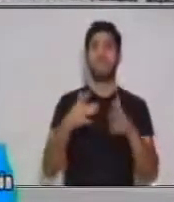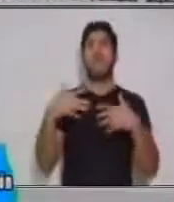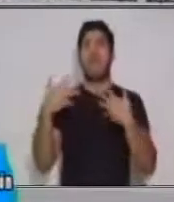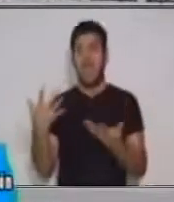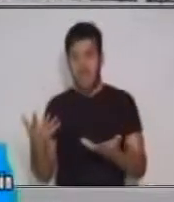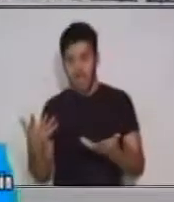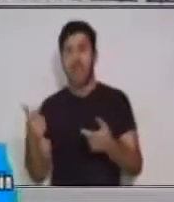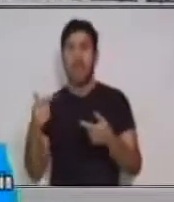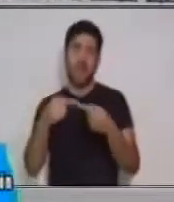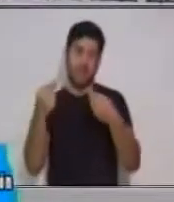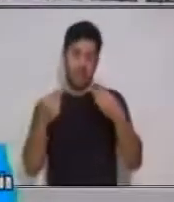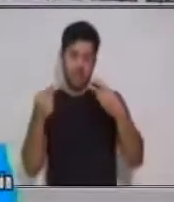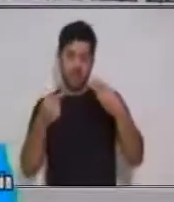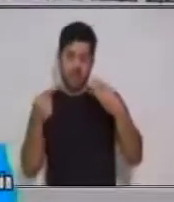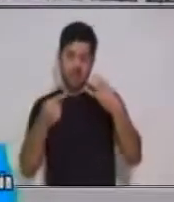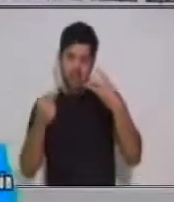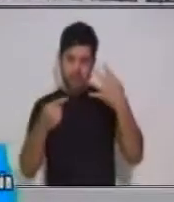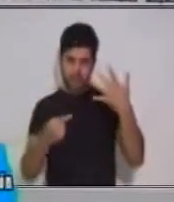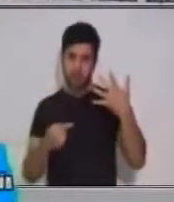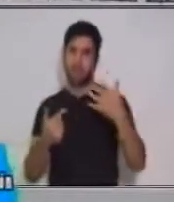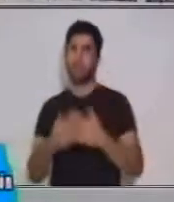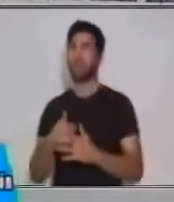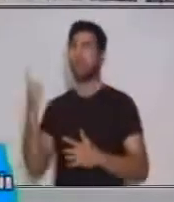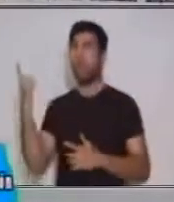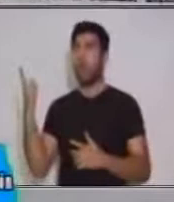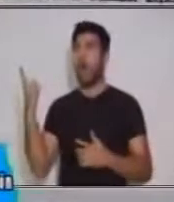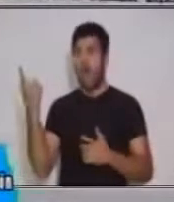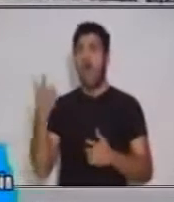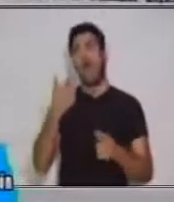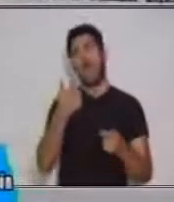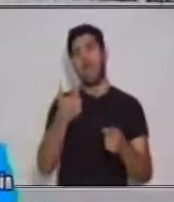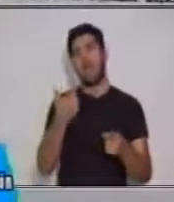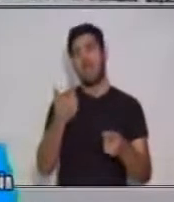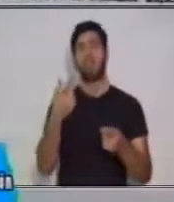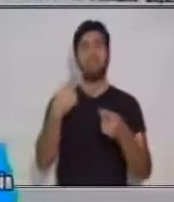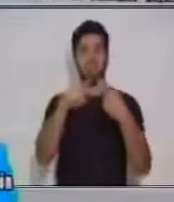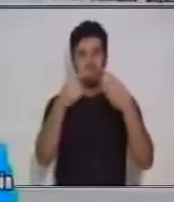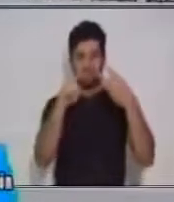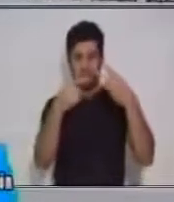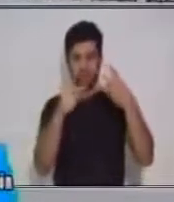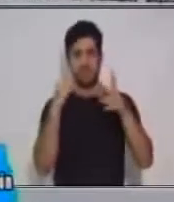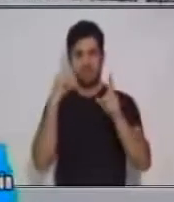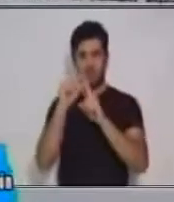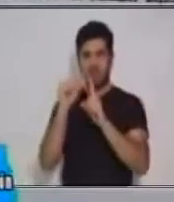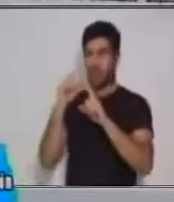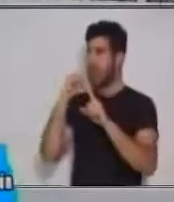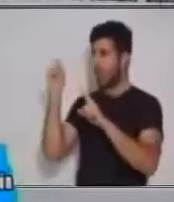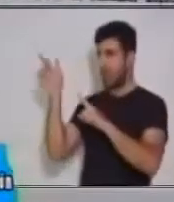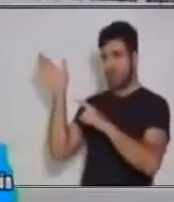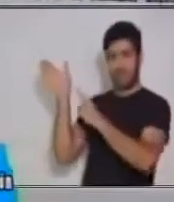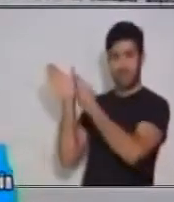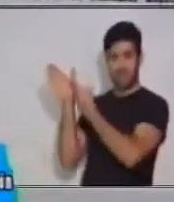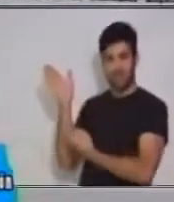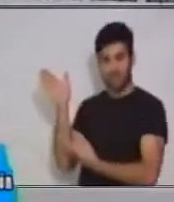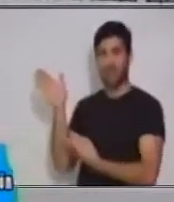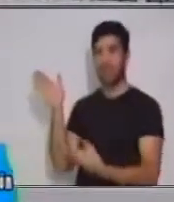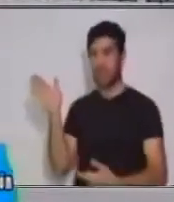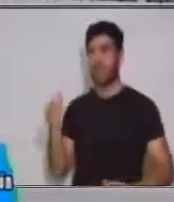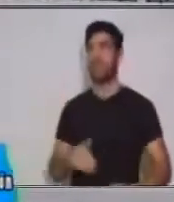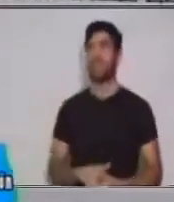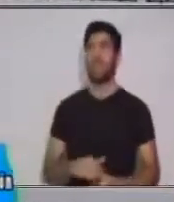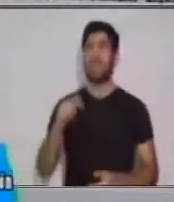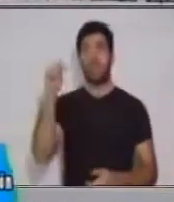significar ahí, lo cual prueba que, lo cual implica que, como resultado, por esta razón,